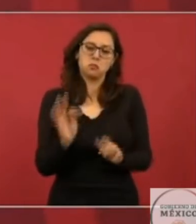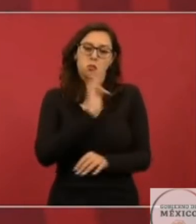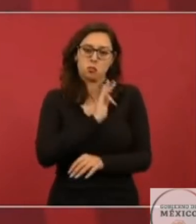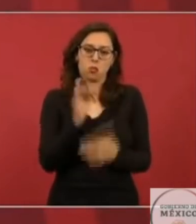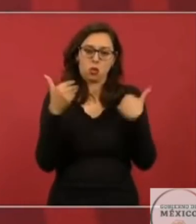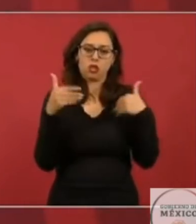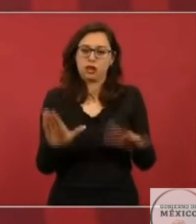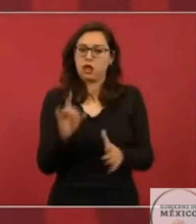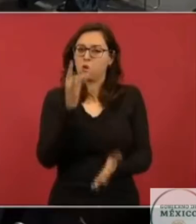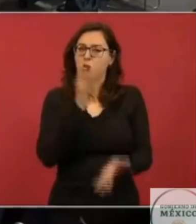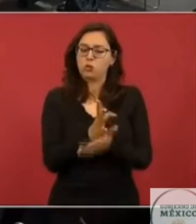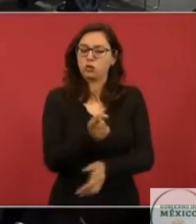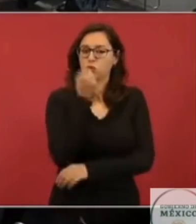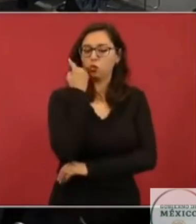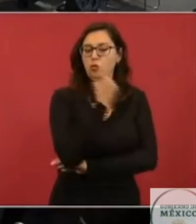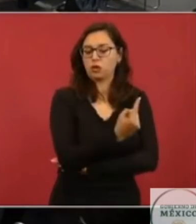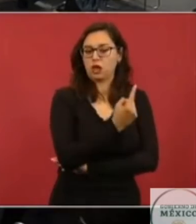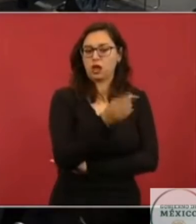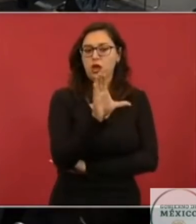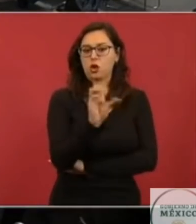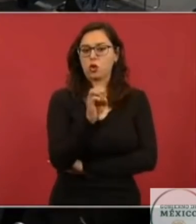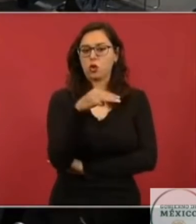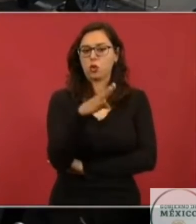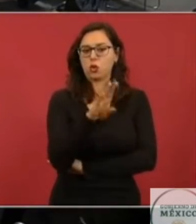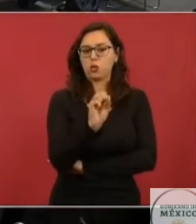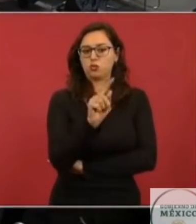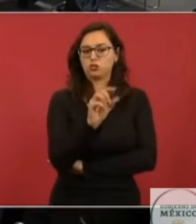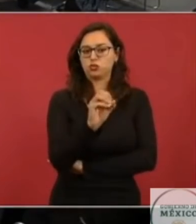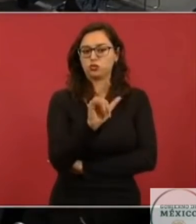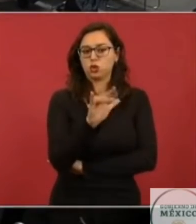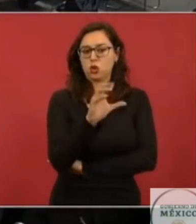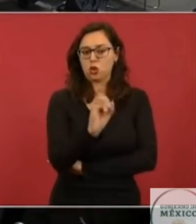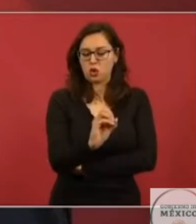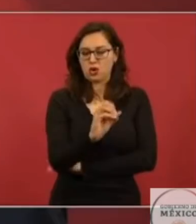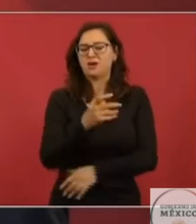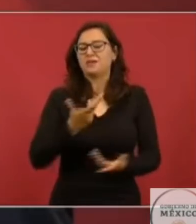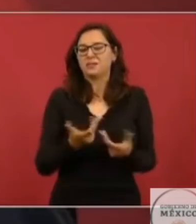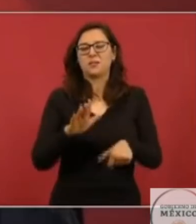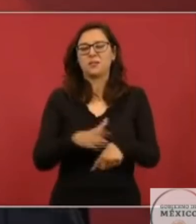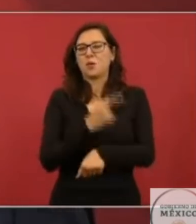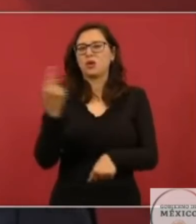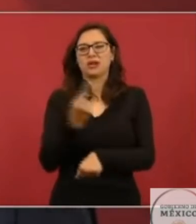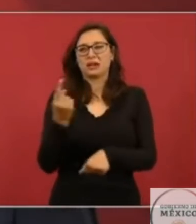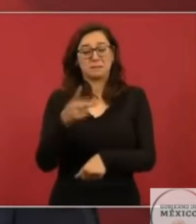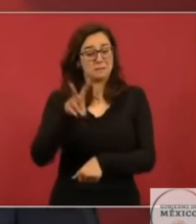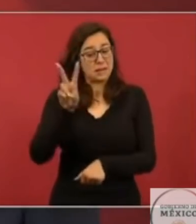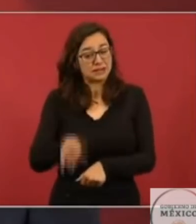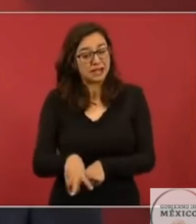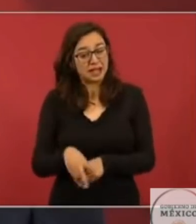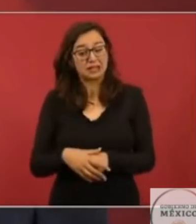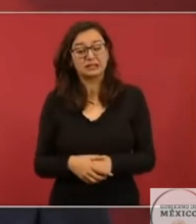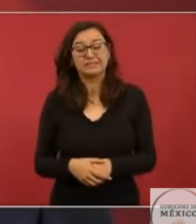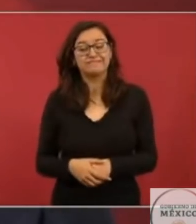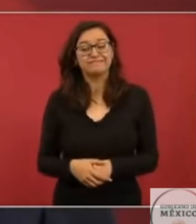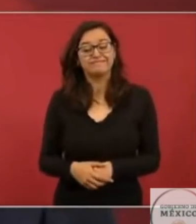combustóleo. Y producir combustóleo no es lo mejor. Con